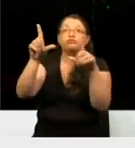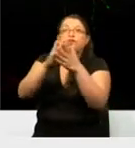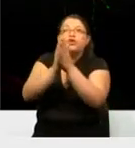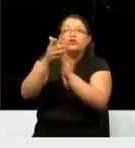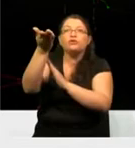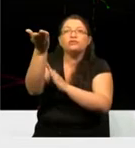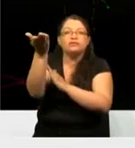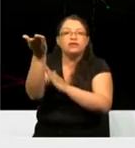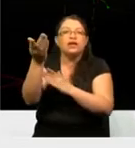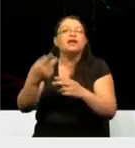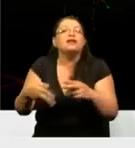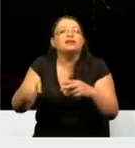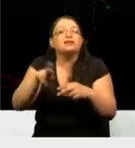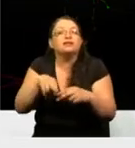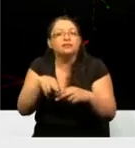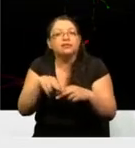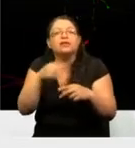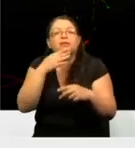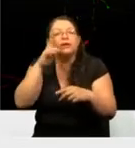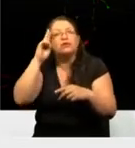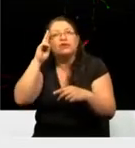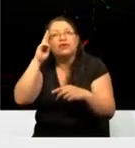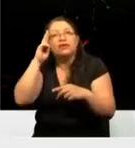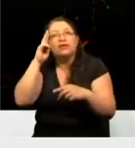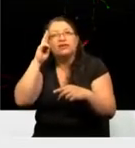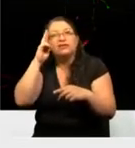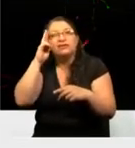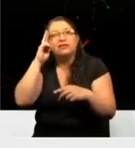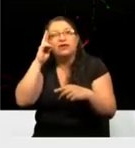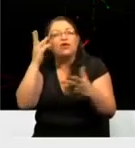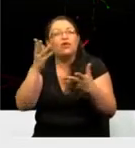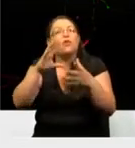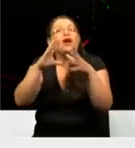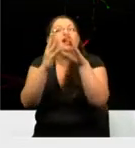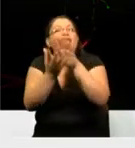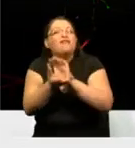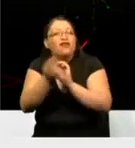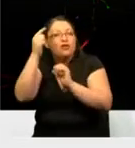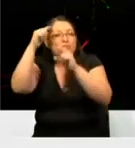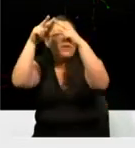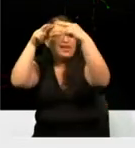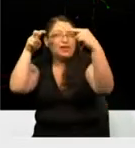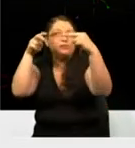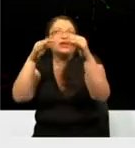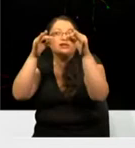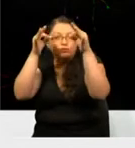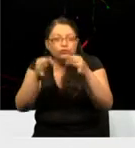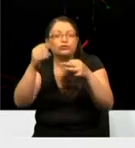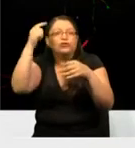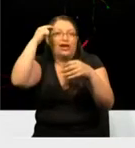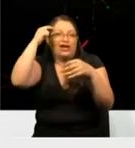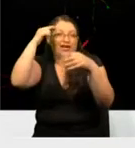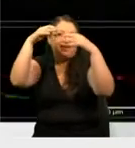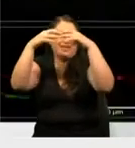recapitulan y recuerdan exactamente cuál es la morfología que tiene una neurona in situ en el cerebro.